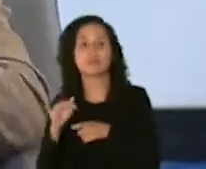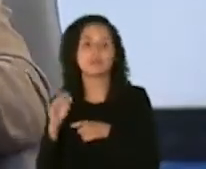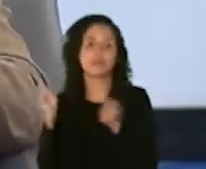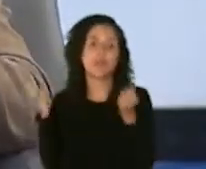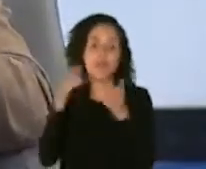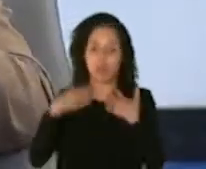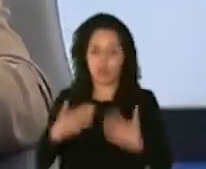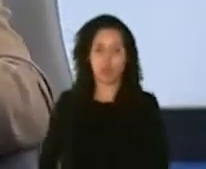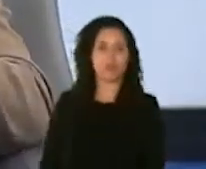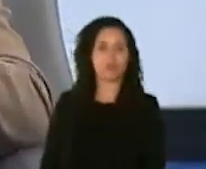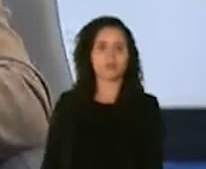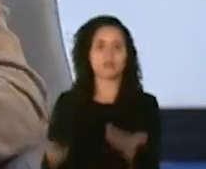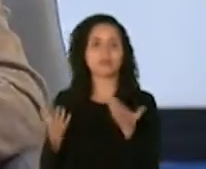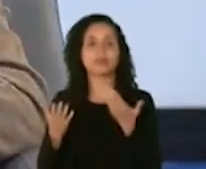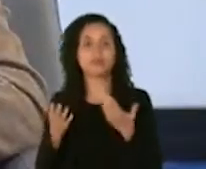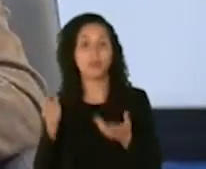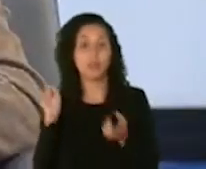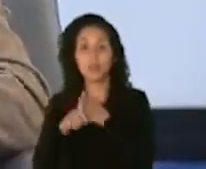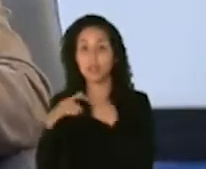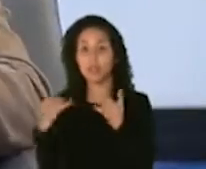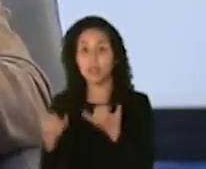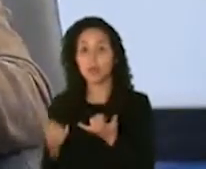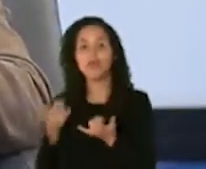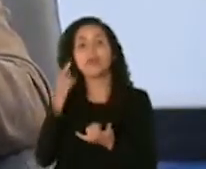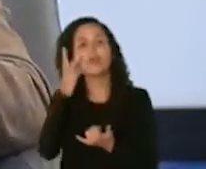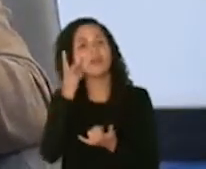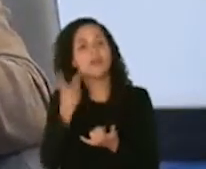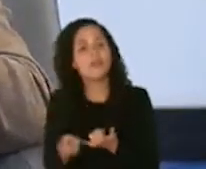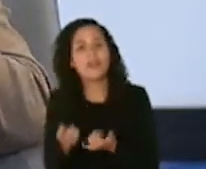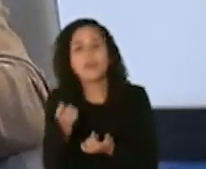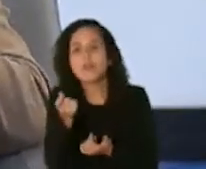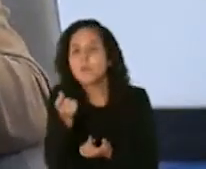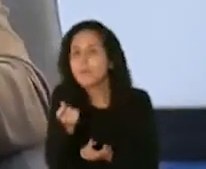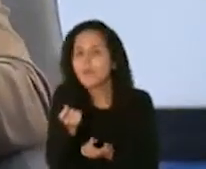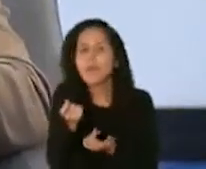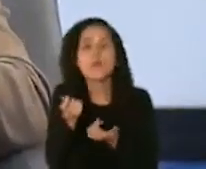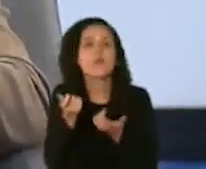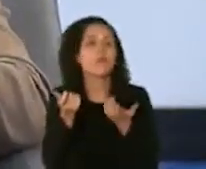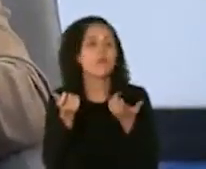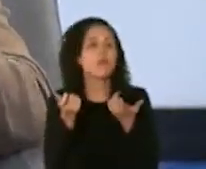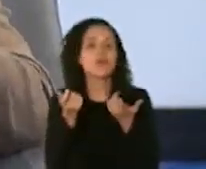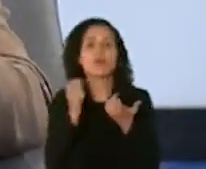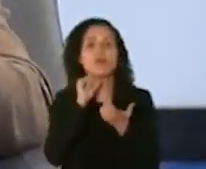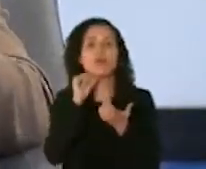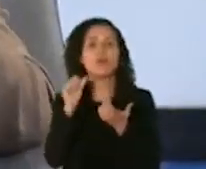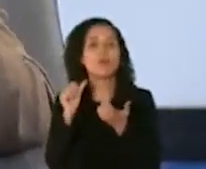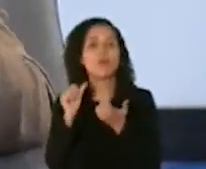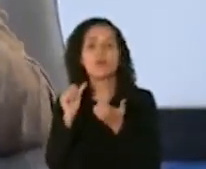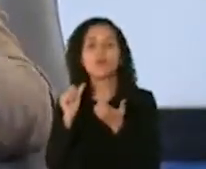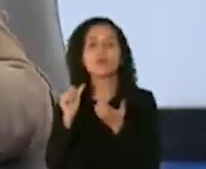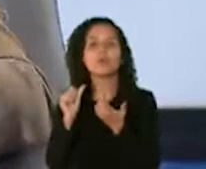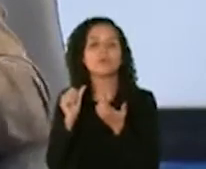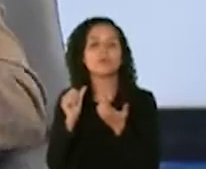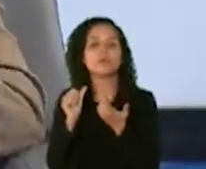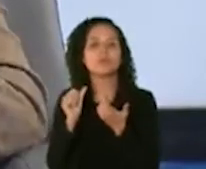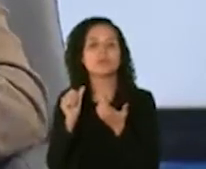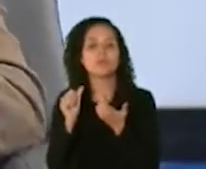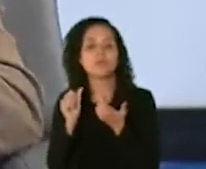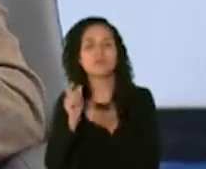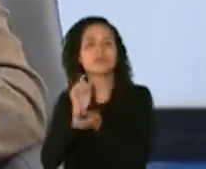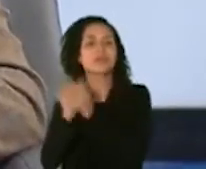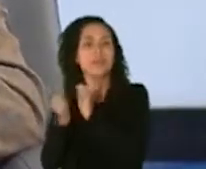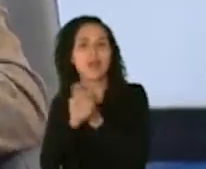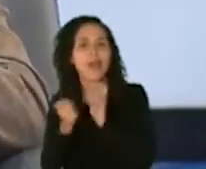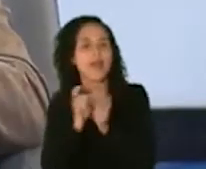órganos pero que hasta ahora afortunadamente hemos visto muy poca mutación inherente antigénica que nos confiera